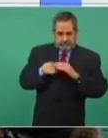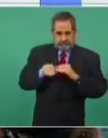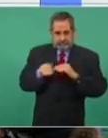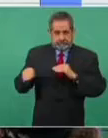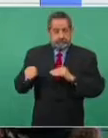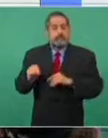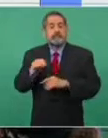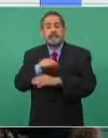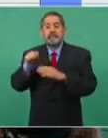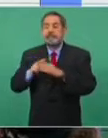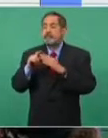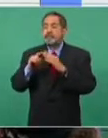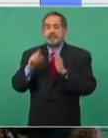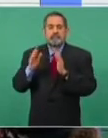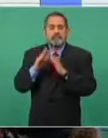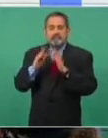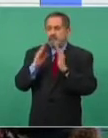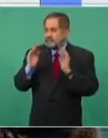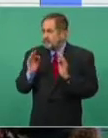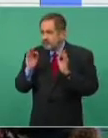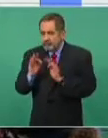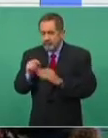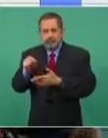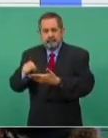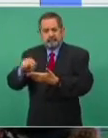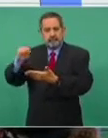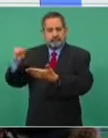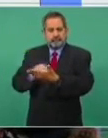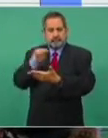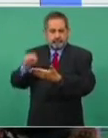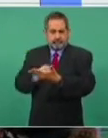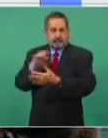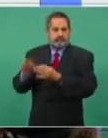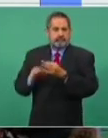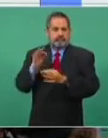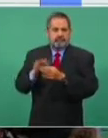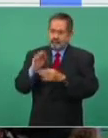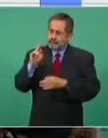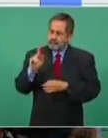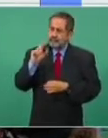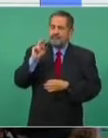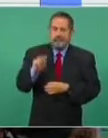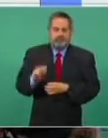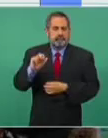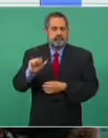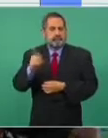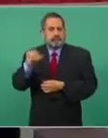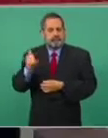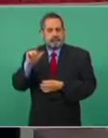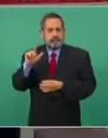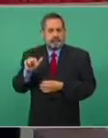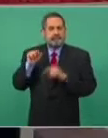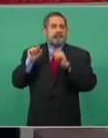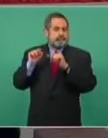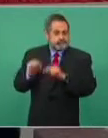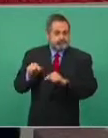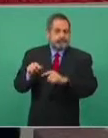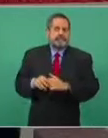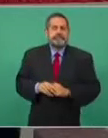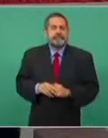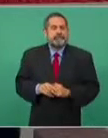Jacal, ahí se firmó en Ayushutla el plan de Ayala.